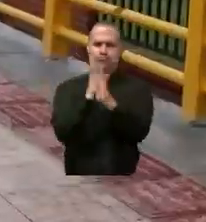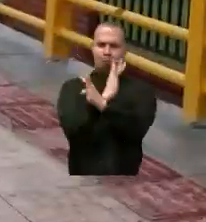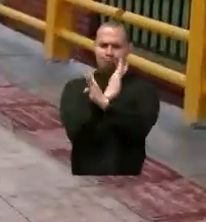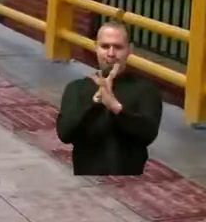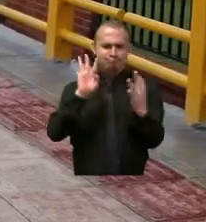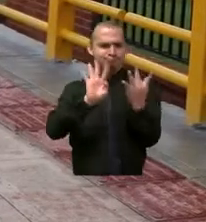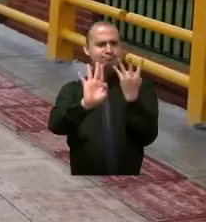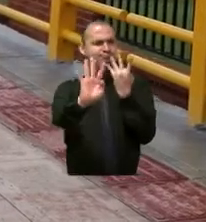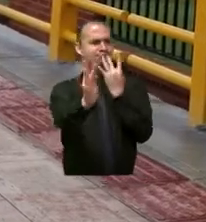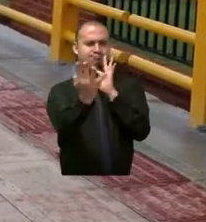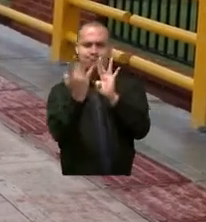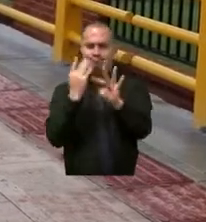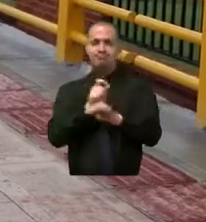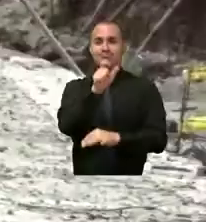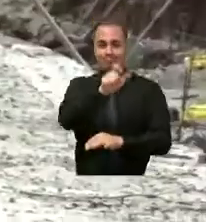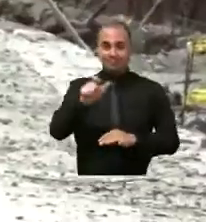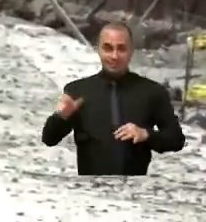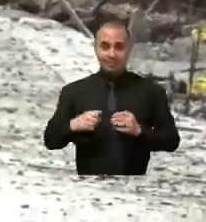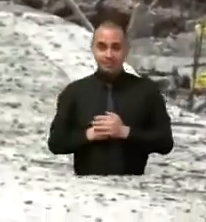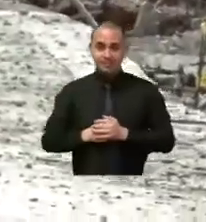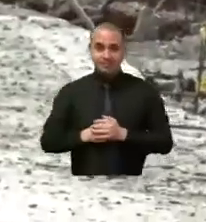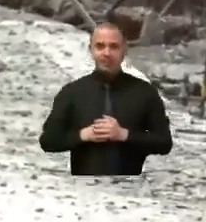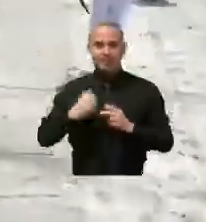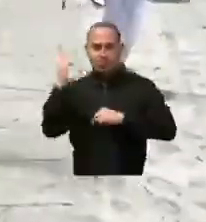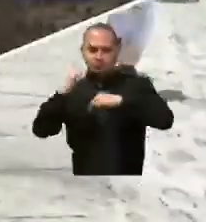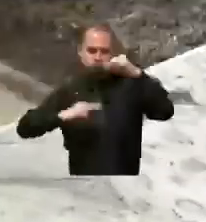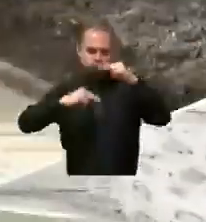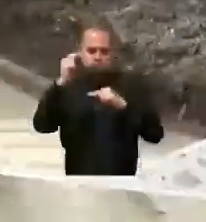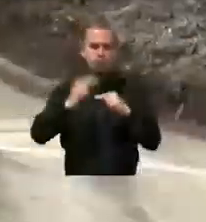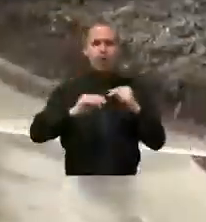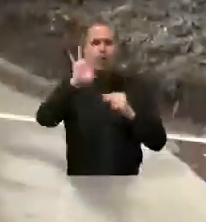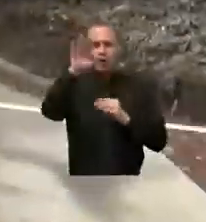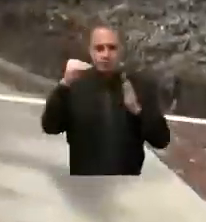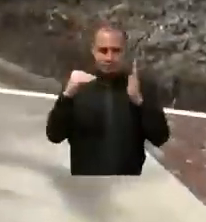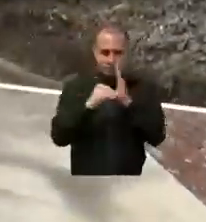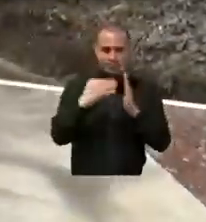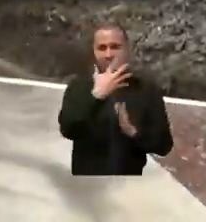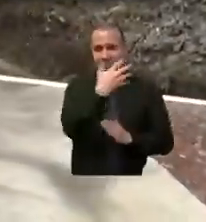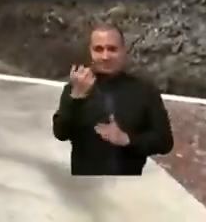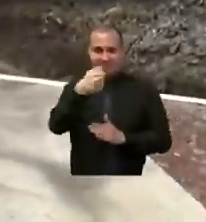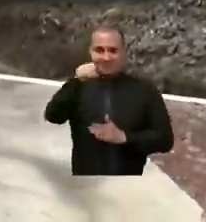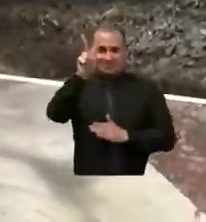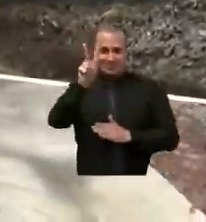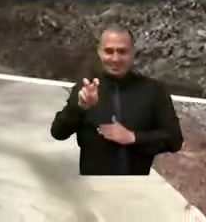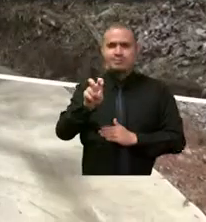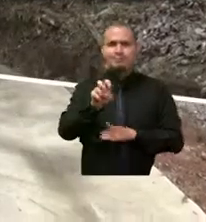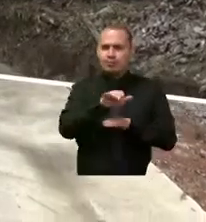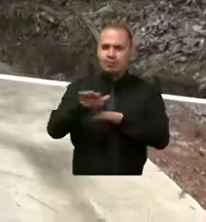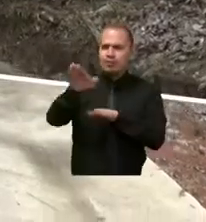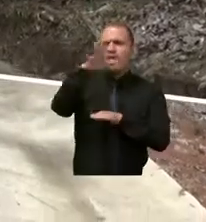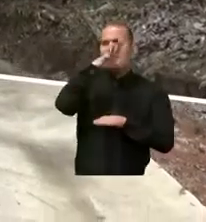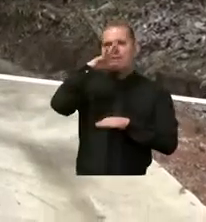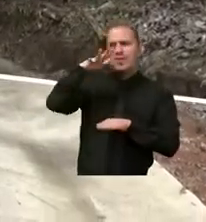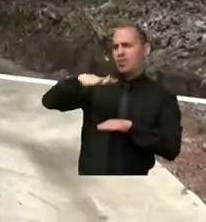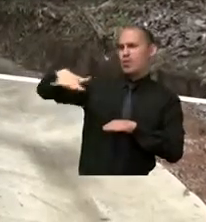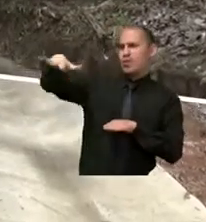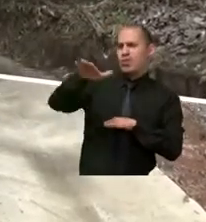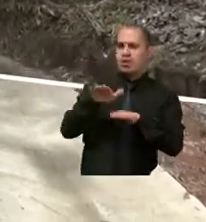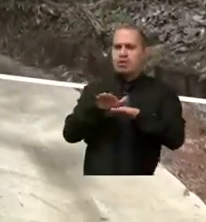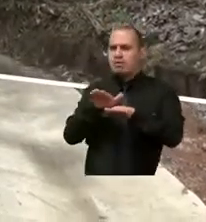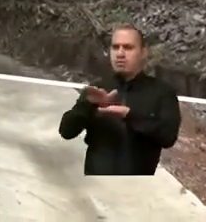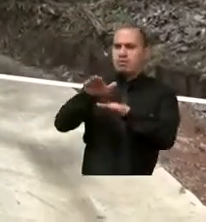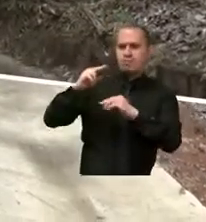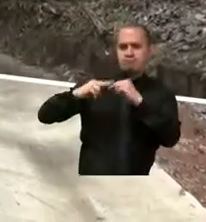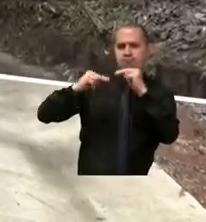y seguridad de los peatones. Construimos 4.517 metros de placa huella para fortalecer el